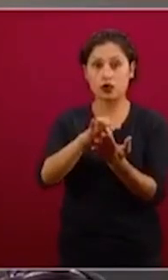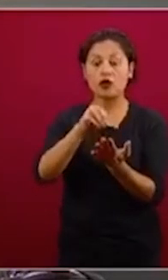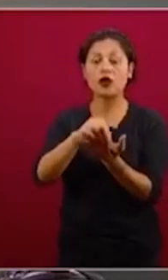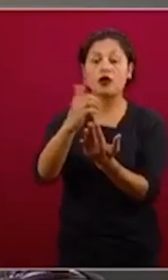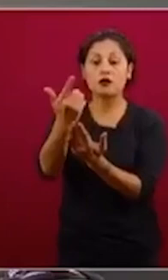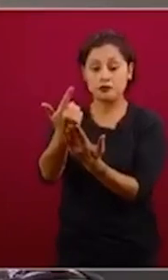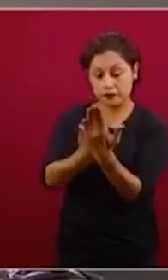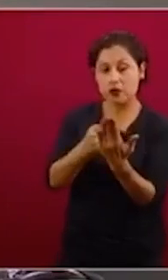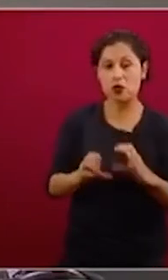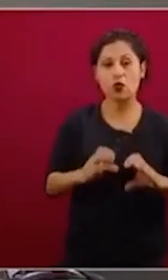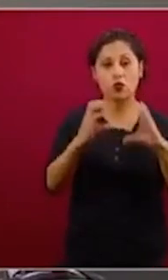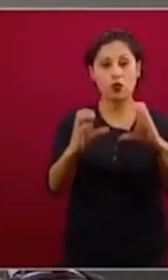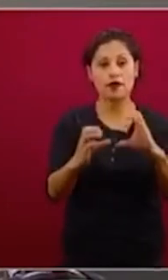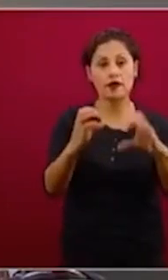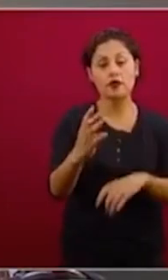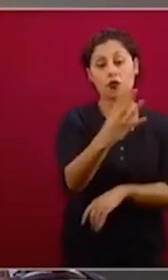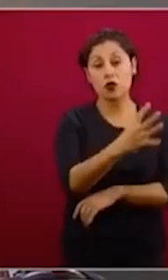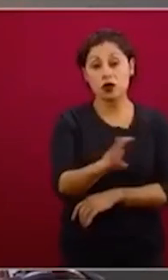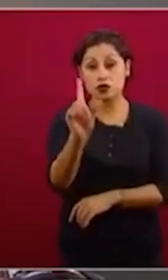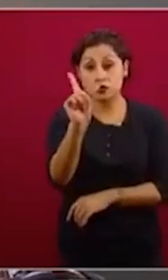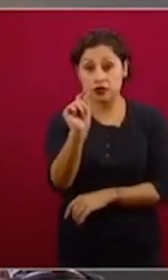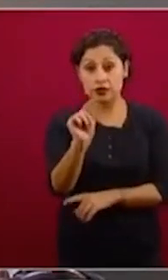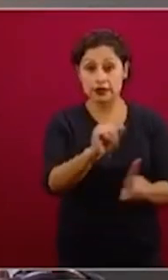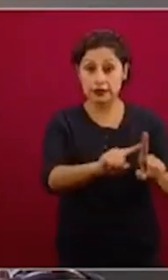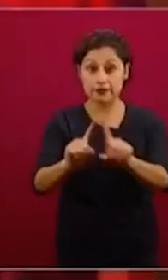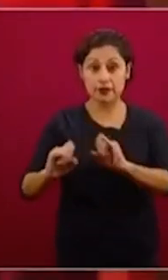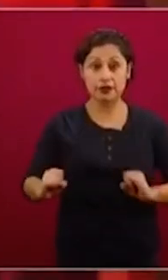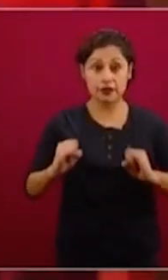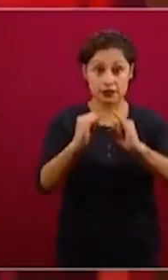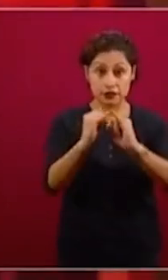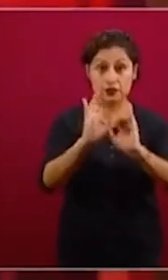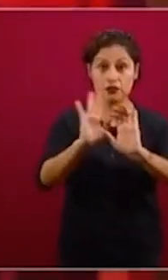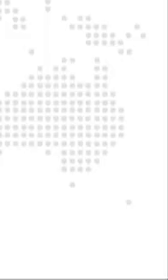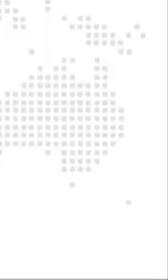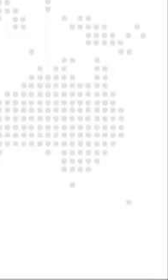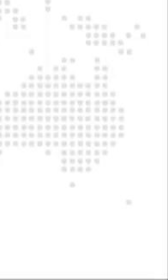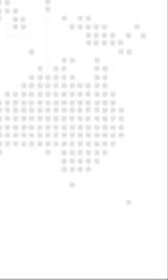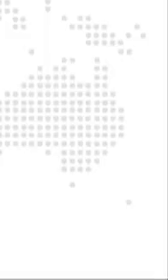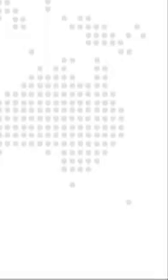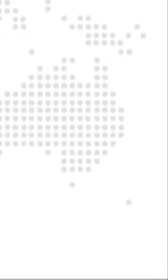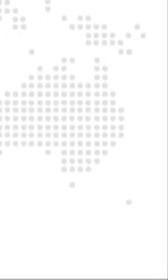una de las 470 dependencias que cotizan en el instituto.